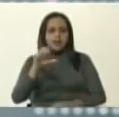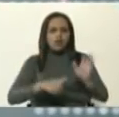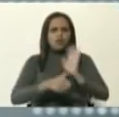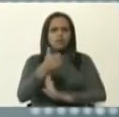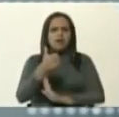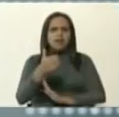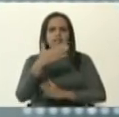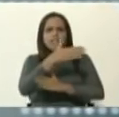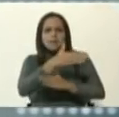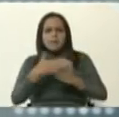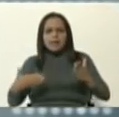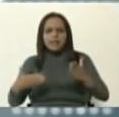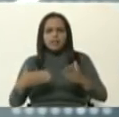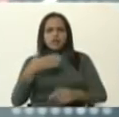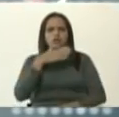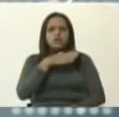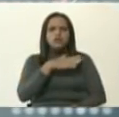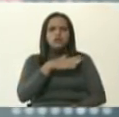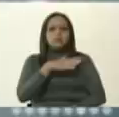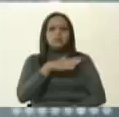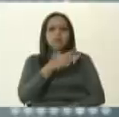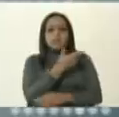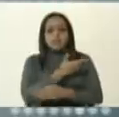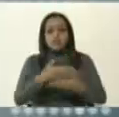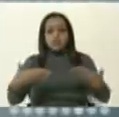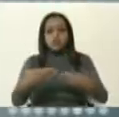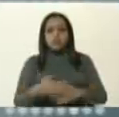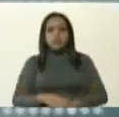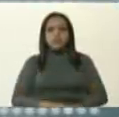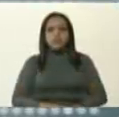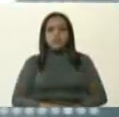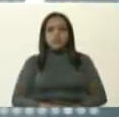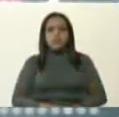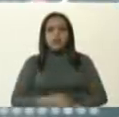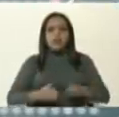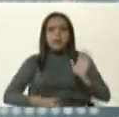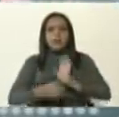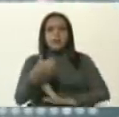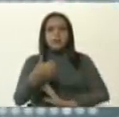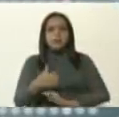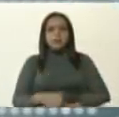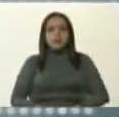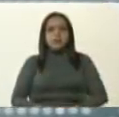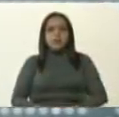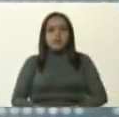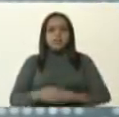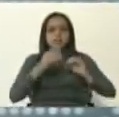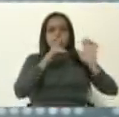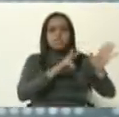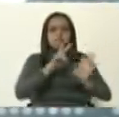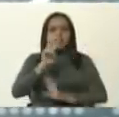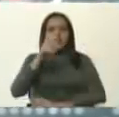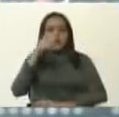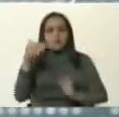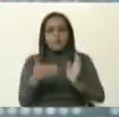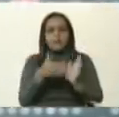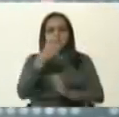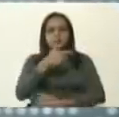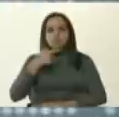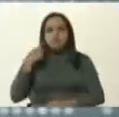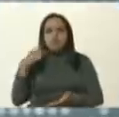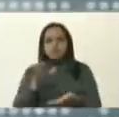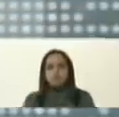más de millón y medio de casos, más de 61.000, bueno, 62.000 personas fallecidas, pero